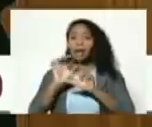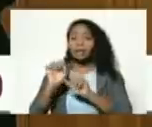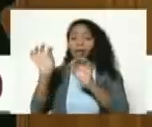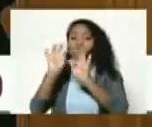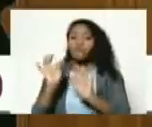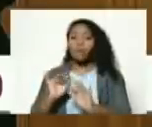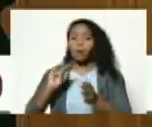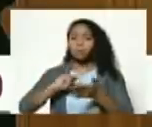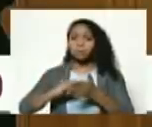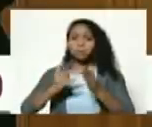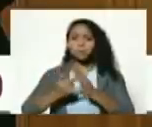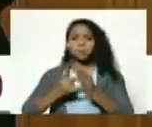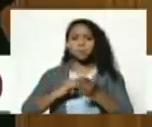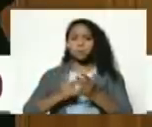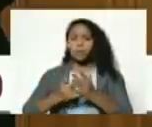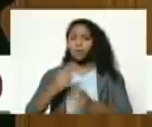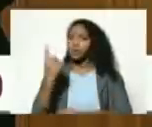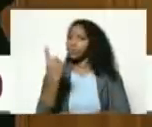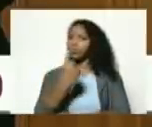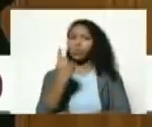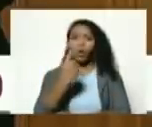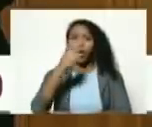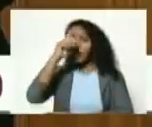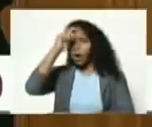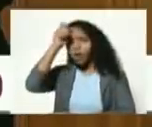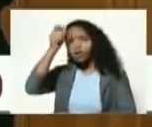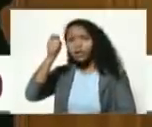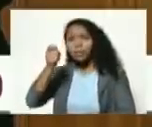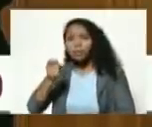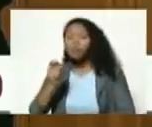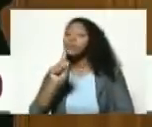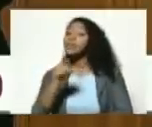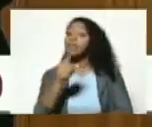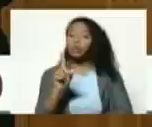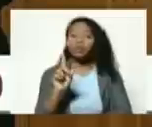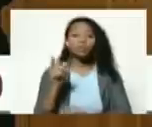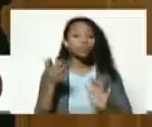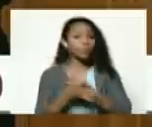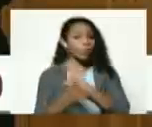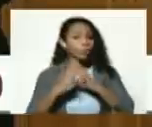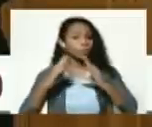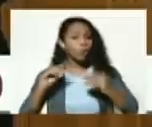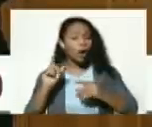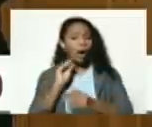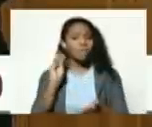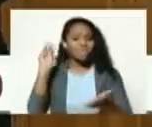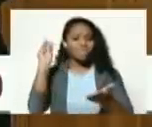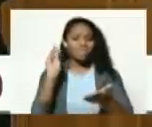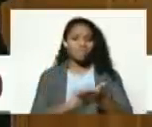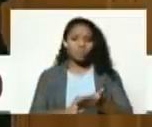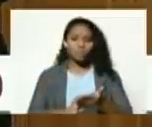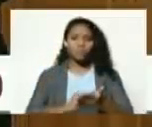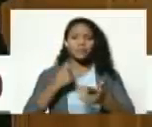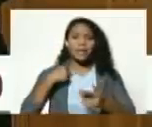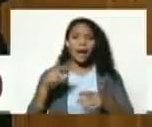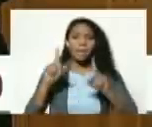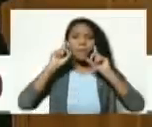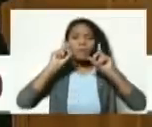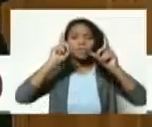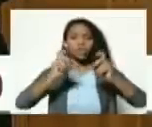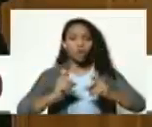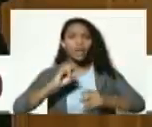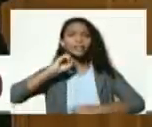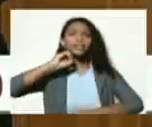significativa no solo el reconocimiento sino sobre todo el posicionamiento de la profesión de